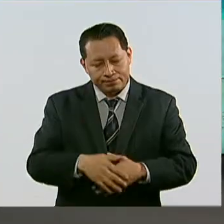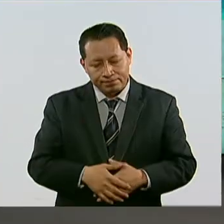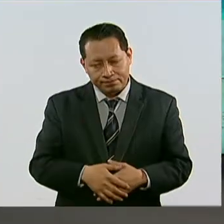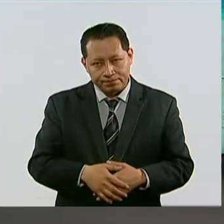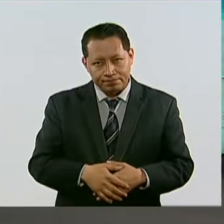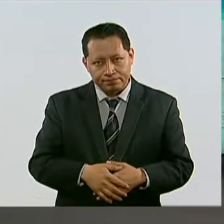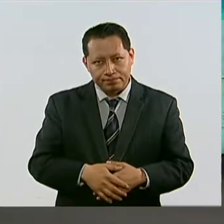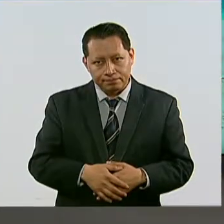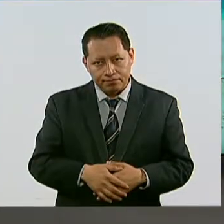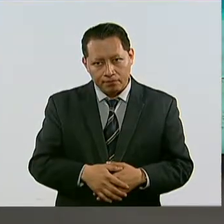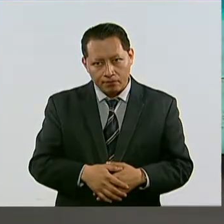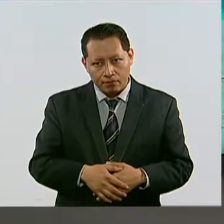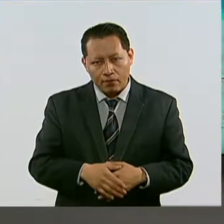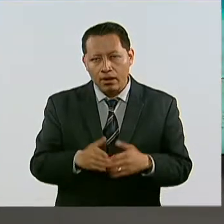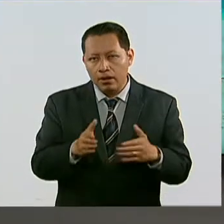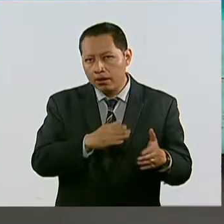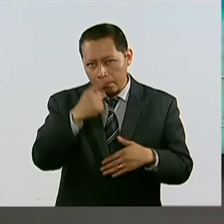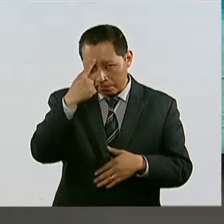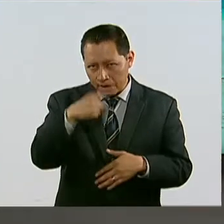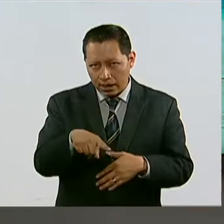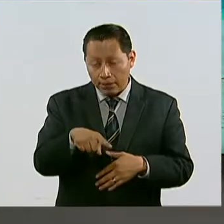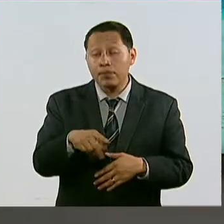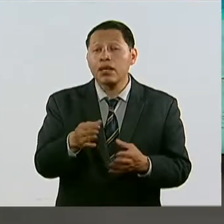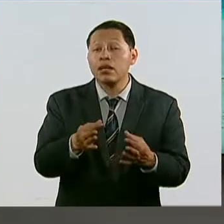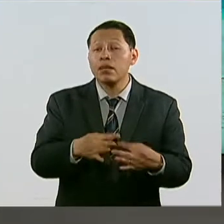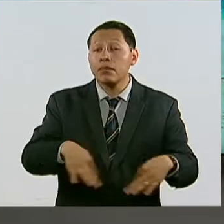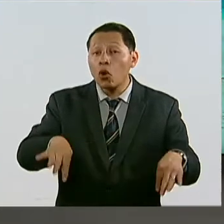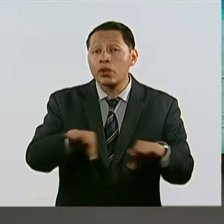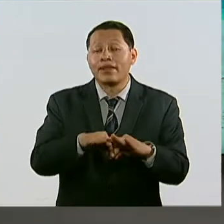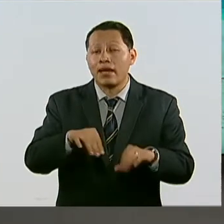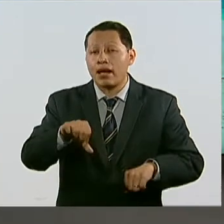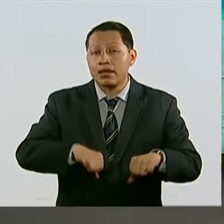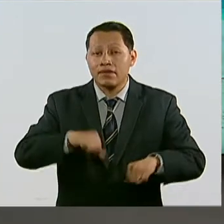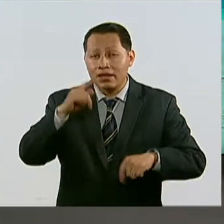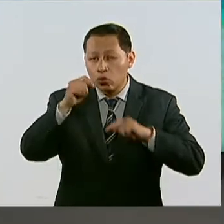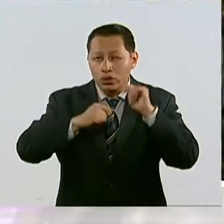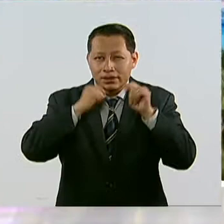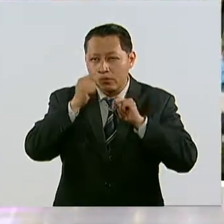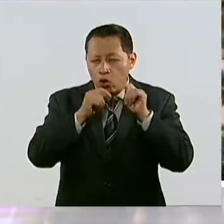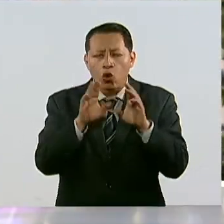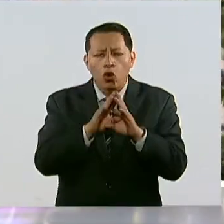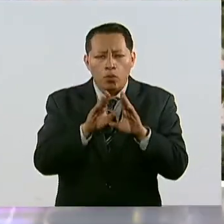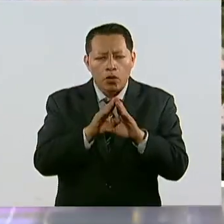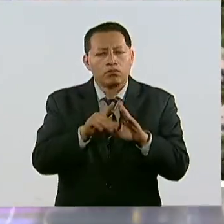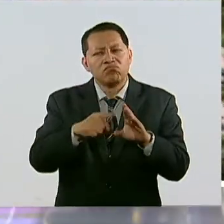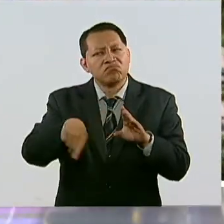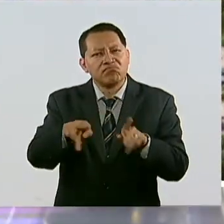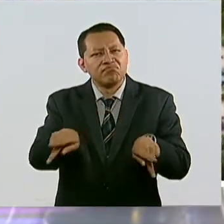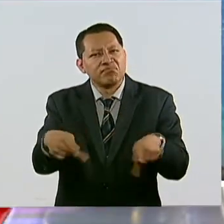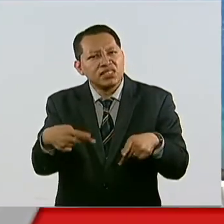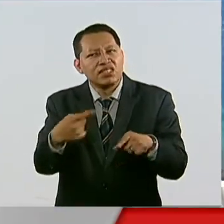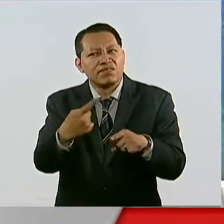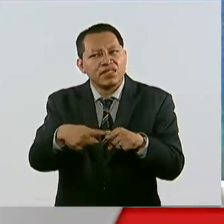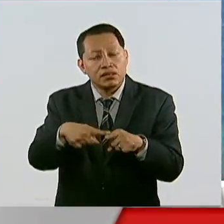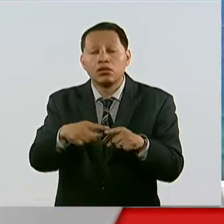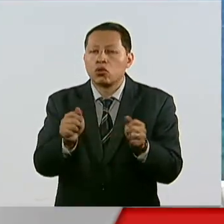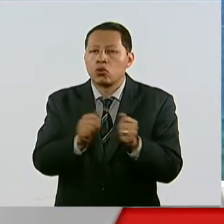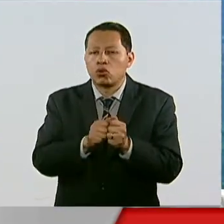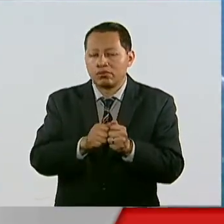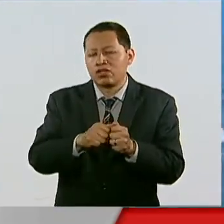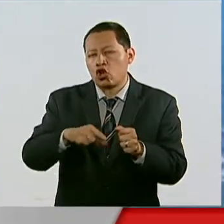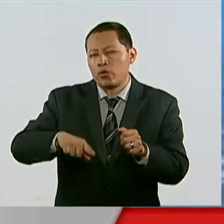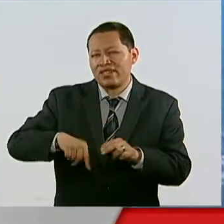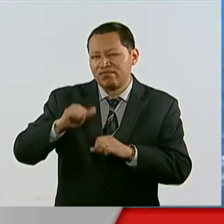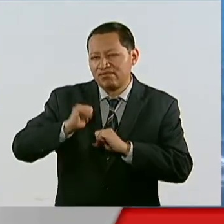Y mire, para visibilizar la importancia de la actividad turística a través de la experiencia de comerciantes y funcionarios, se inauguró en el